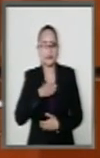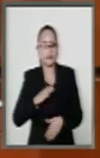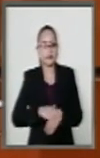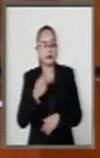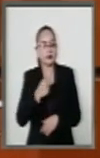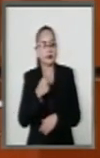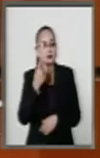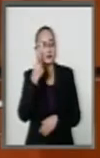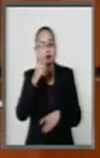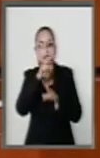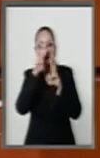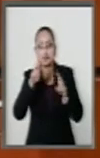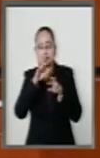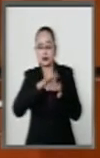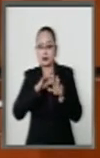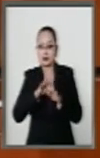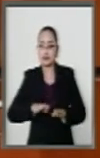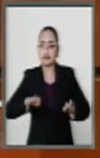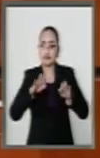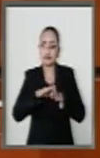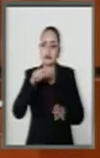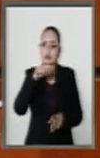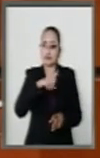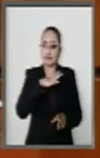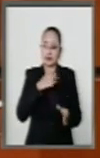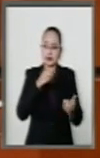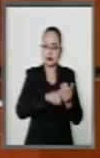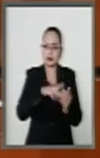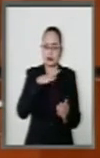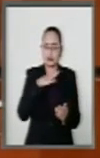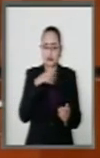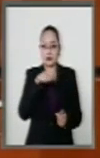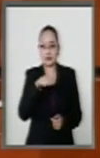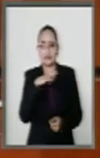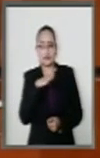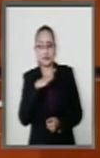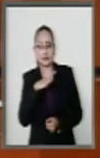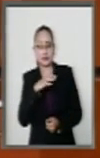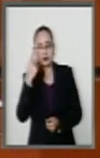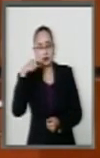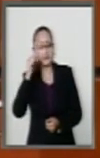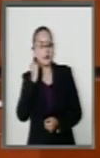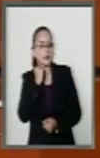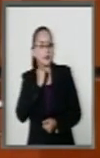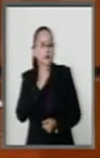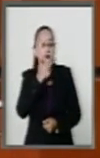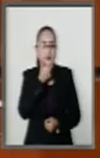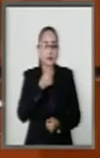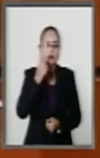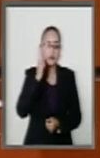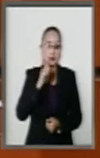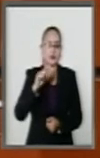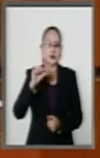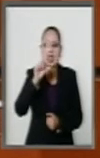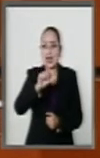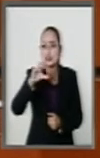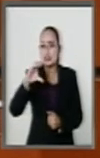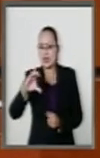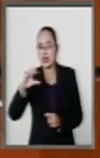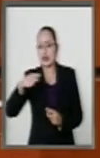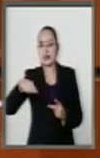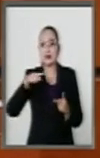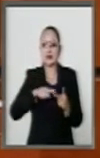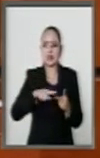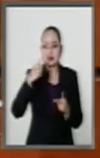que era importante para senadores, para senadoras, para organizaciones de la sociedad civil,